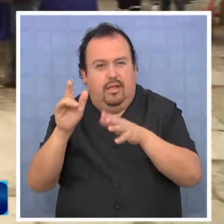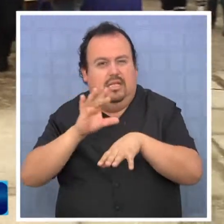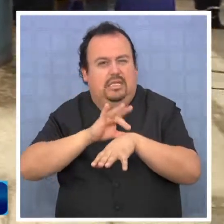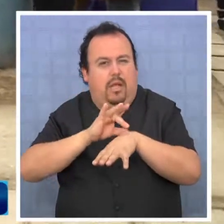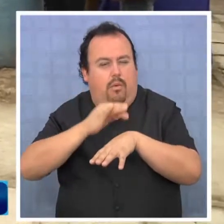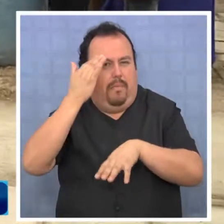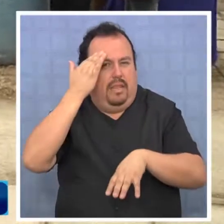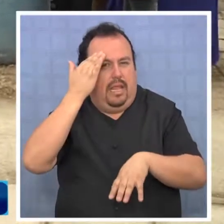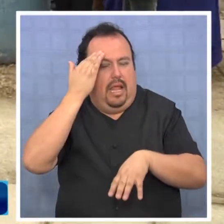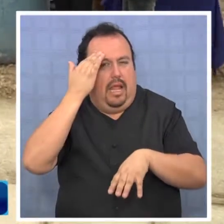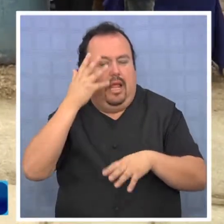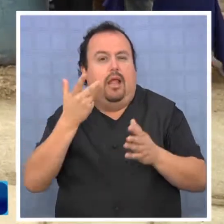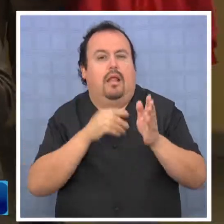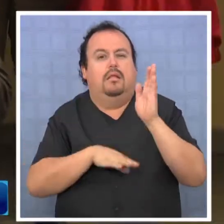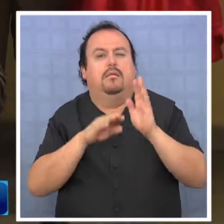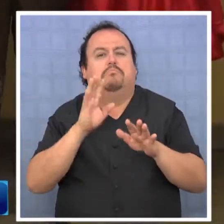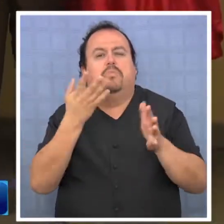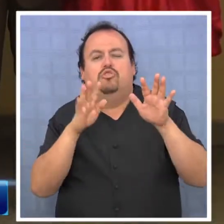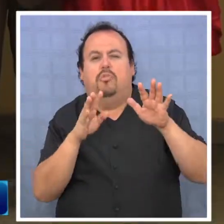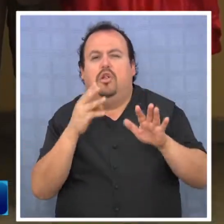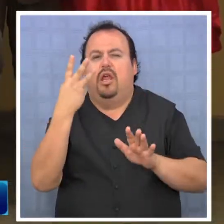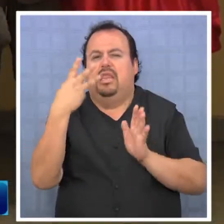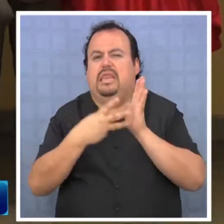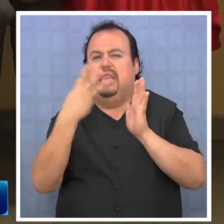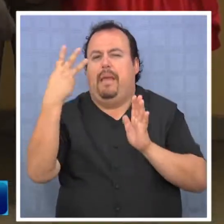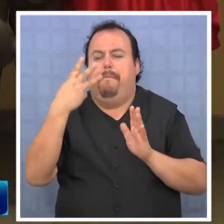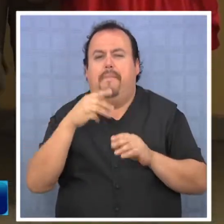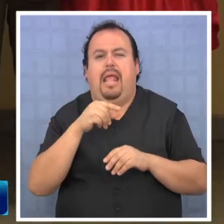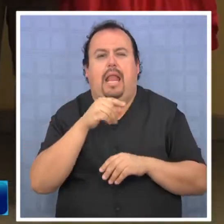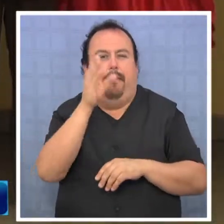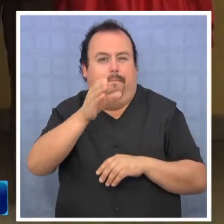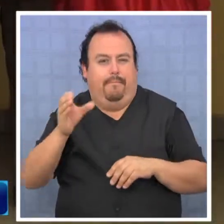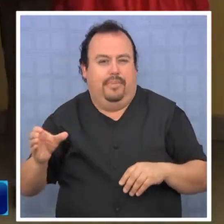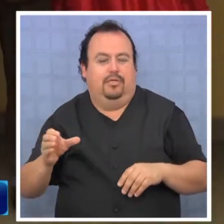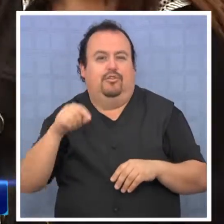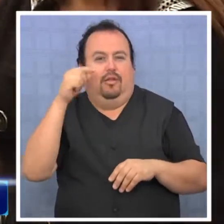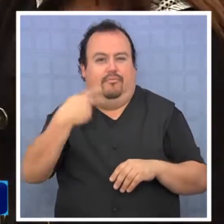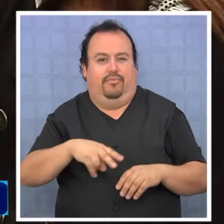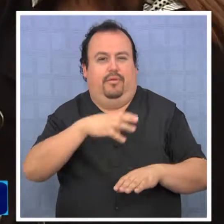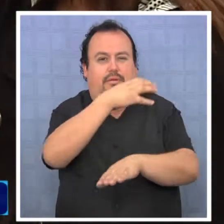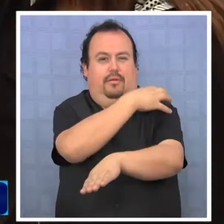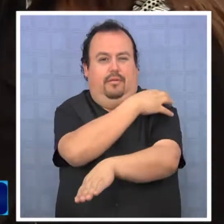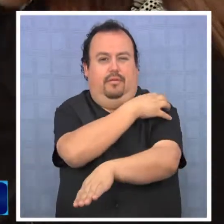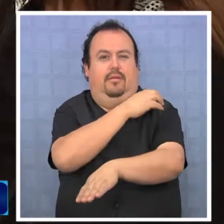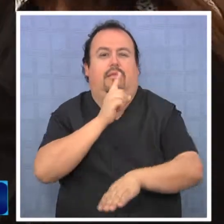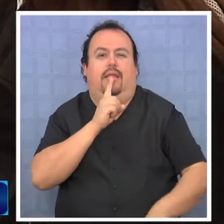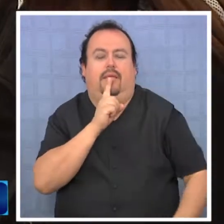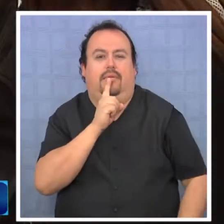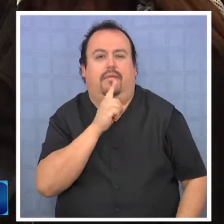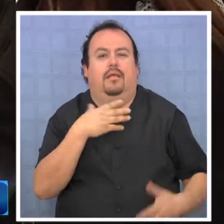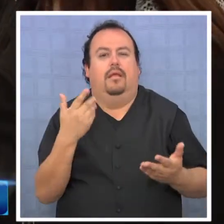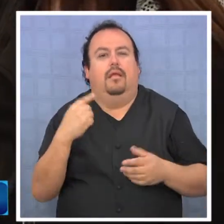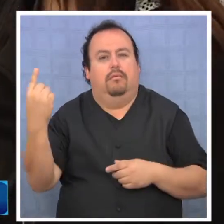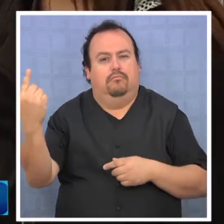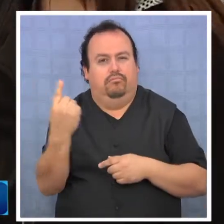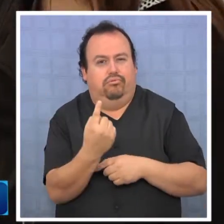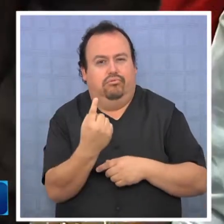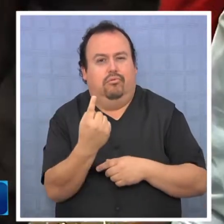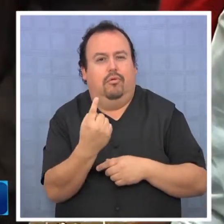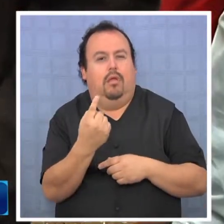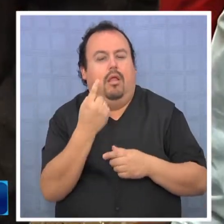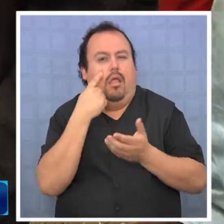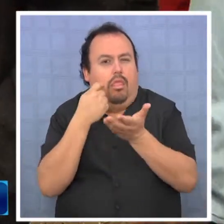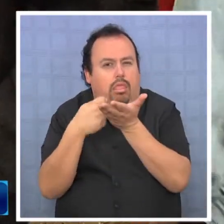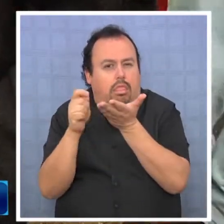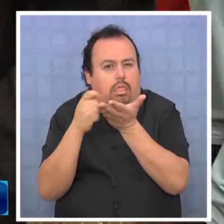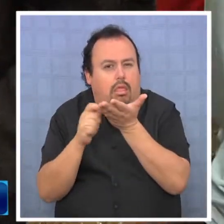Salud Mental, en nivel secundario, atiende a 3.000 pacientes en todo Tarapacá, tomando en cuenta que un paciente lo es desde